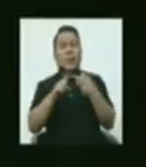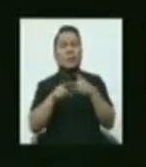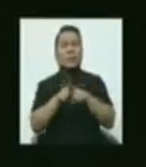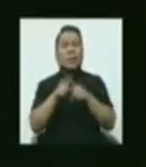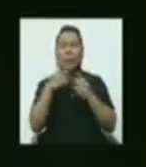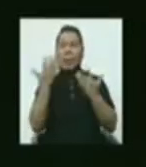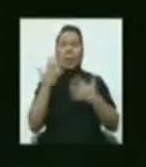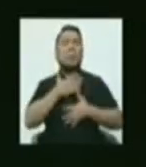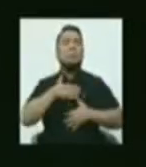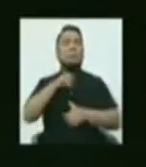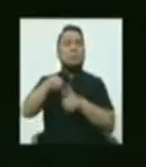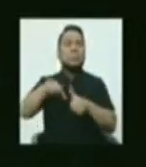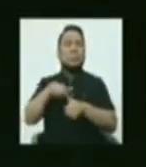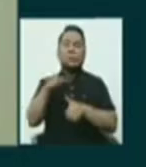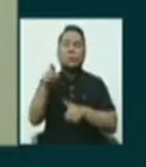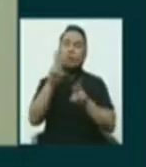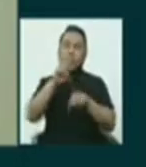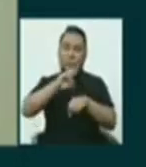minutos para responder.